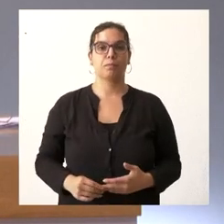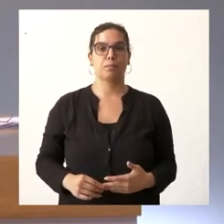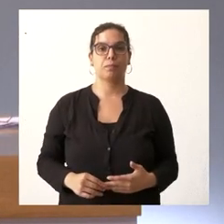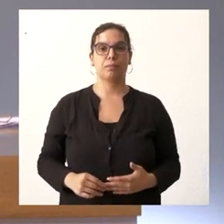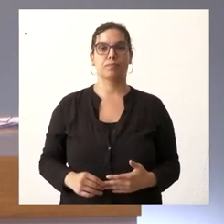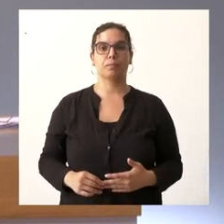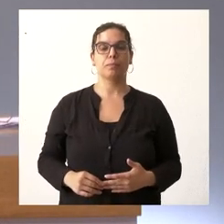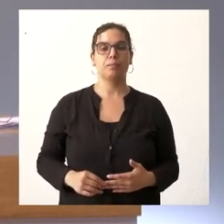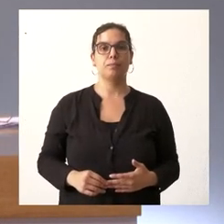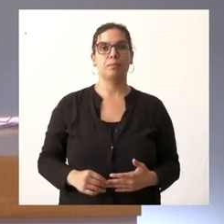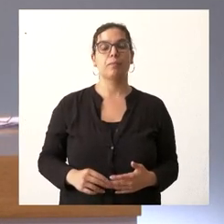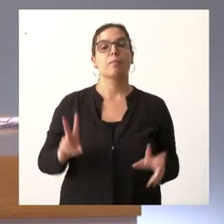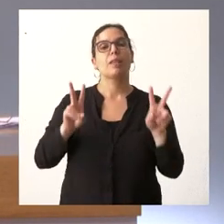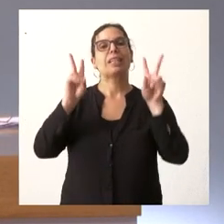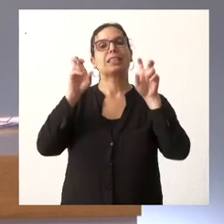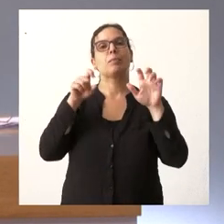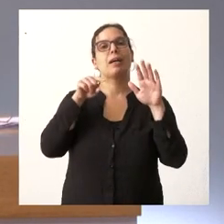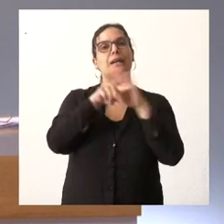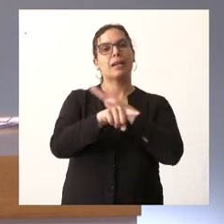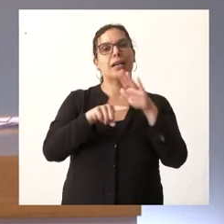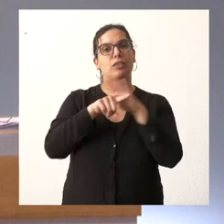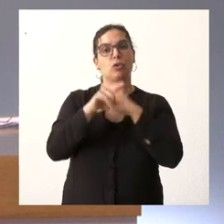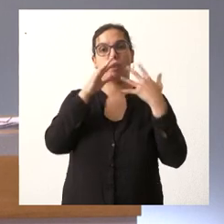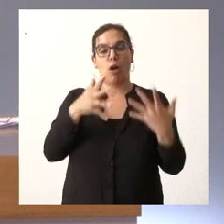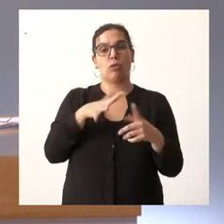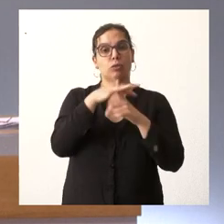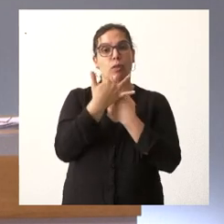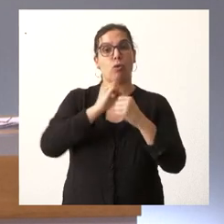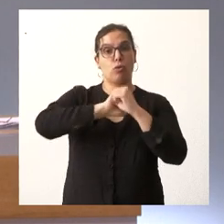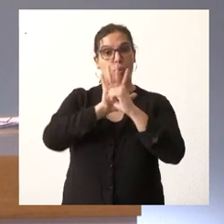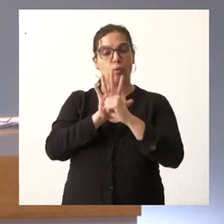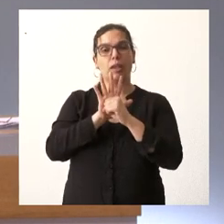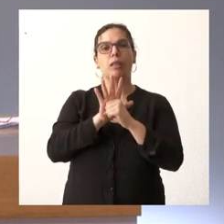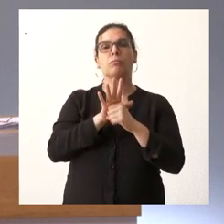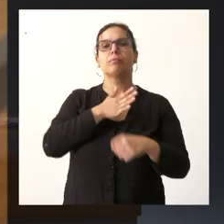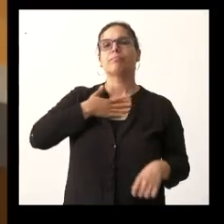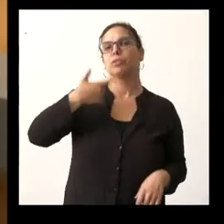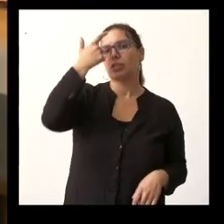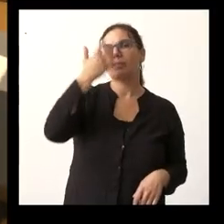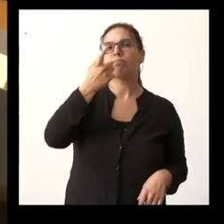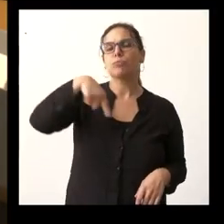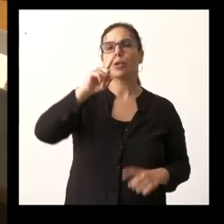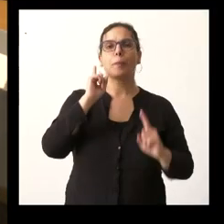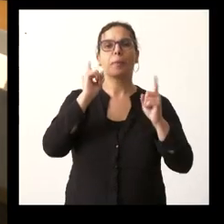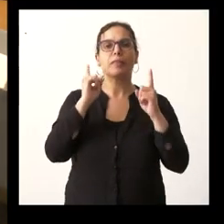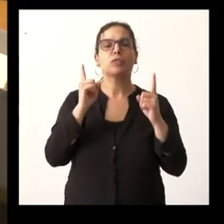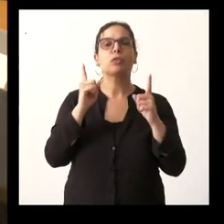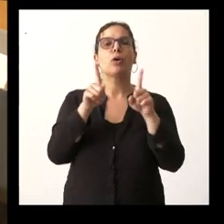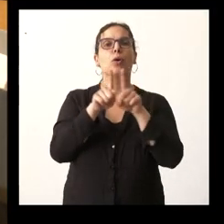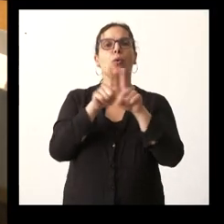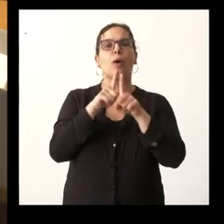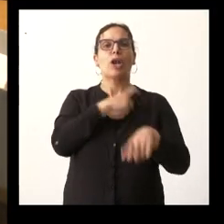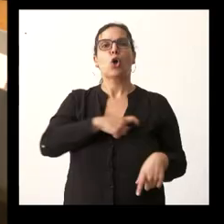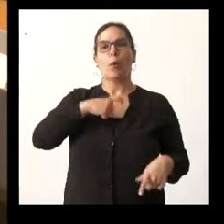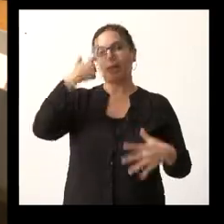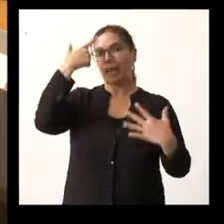Sí, sobre la gestión de la actual situación del COVID me gustaría saber si tienen previsto volver a reunir al comité de expertos en Castilla y León